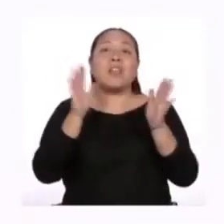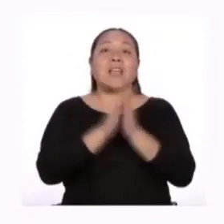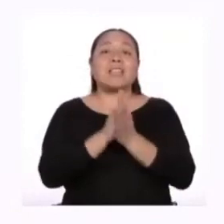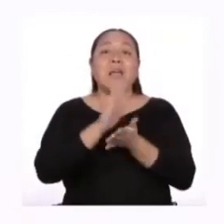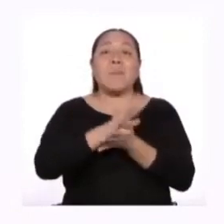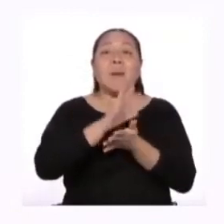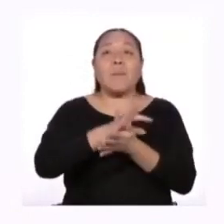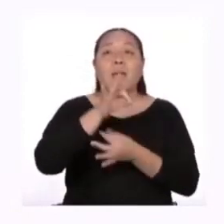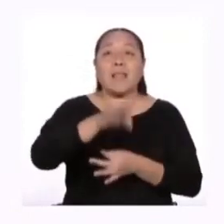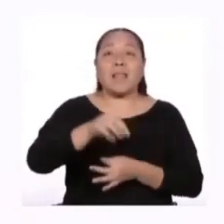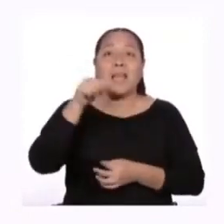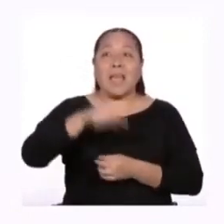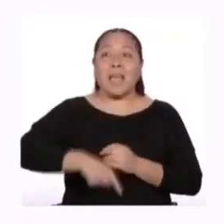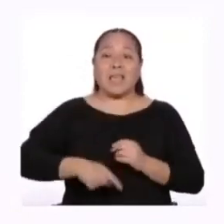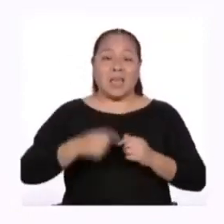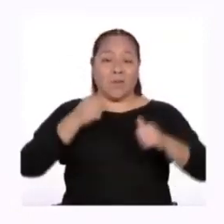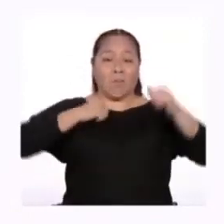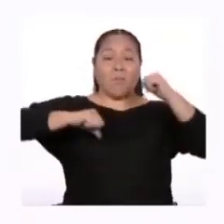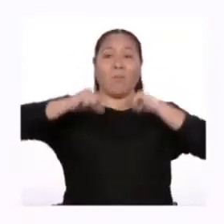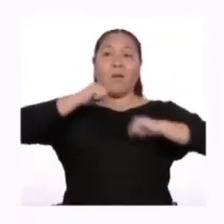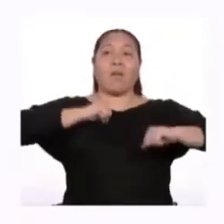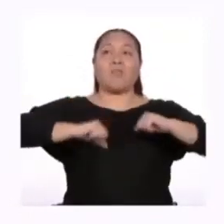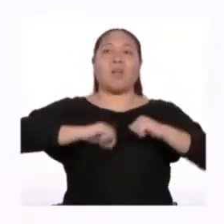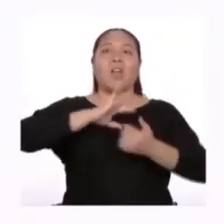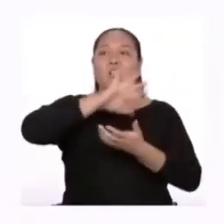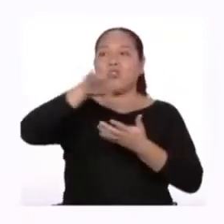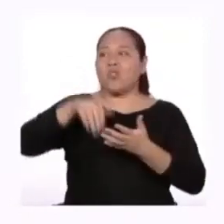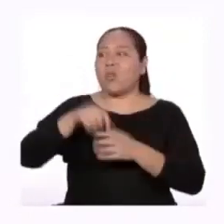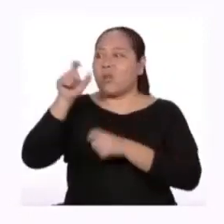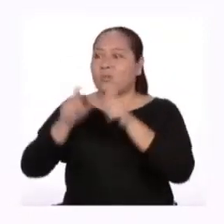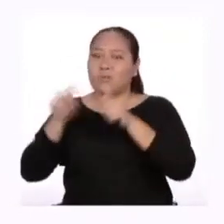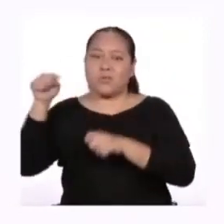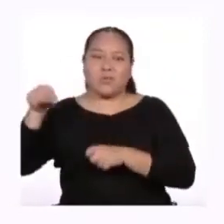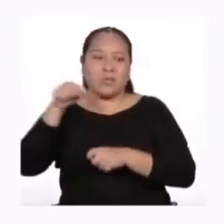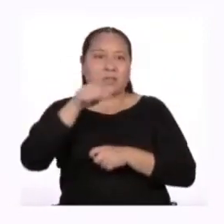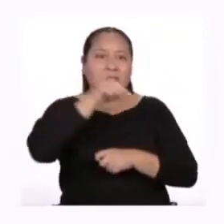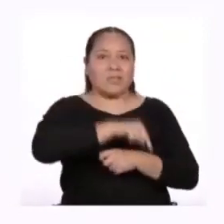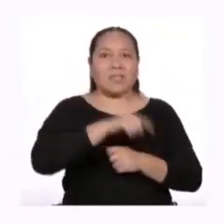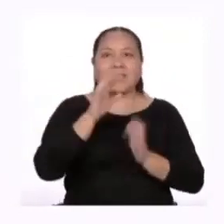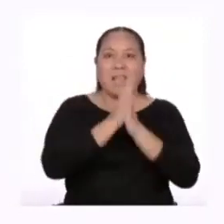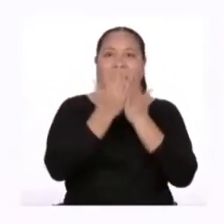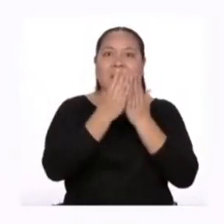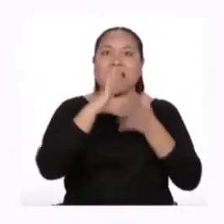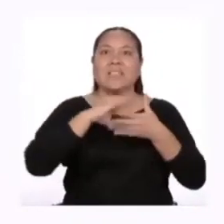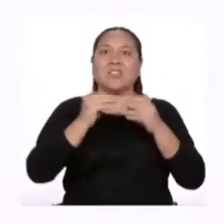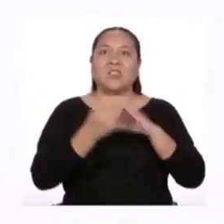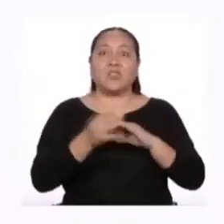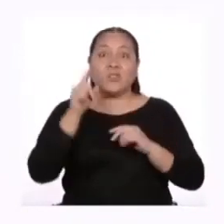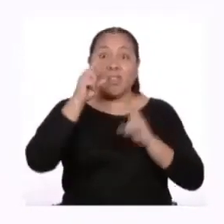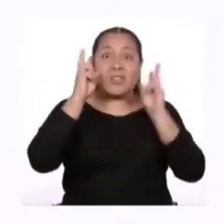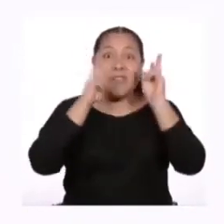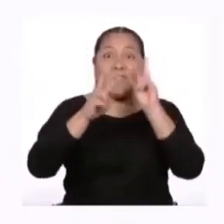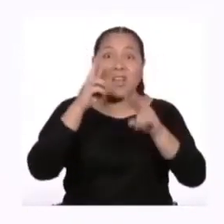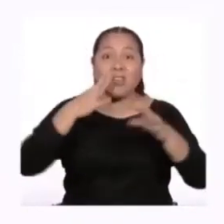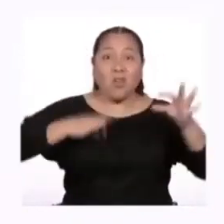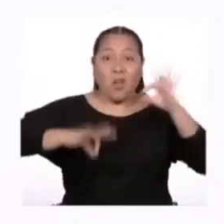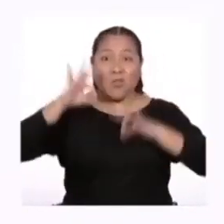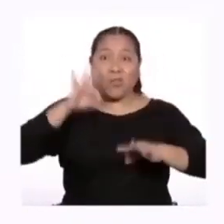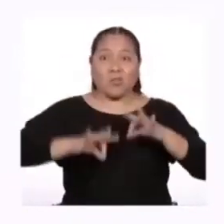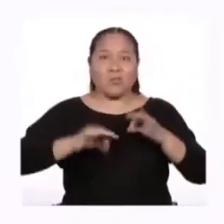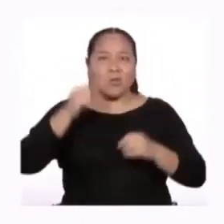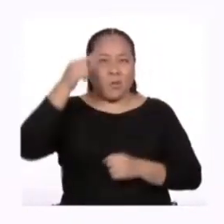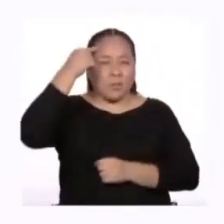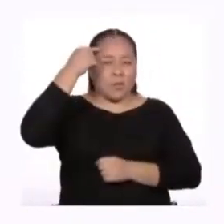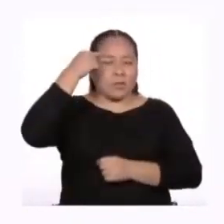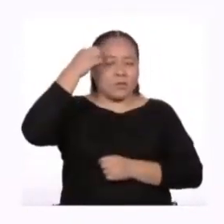donde ella va a interpretar a todos los personajes de la obra. Y mientras ven esta interpretación, les pido que tengan